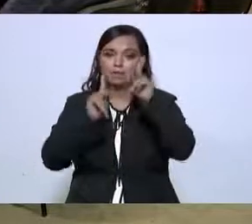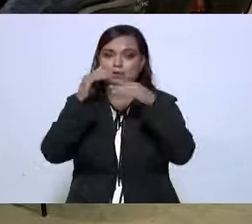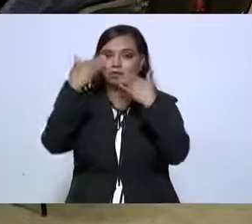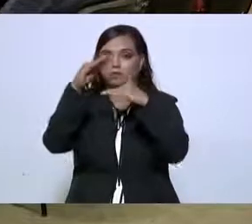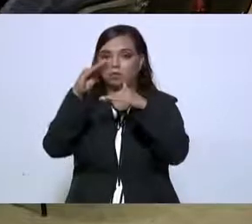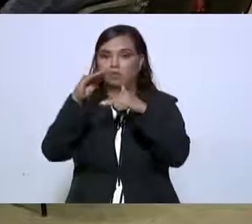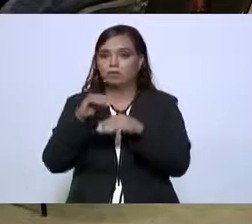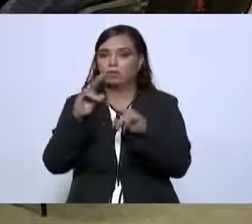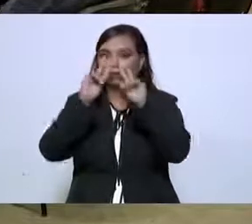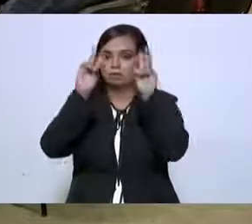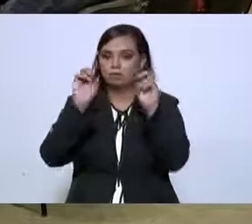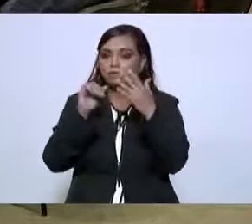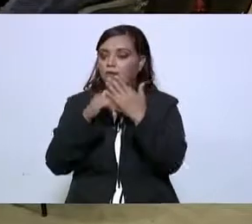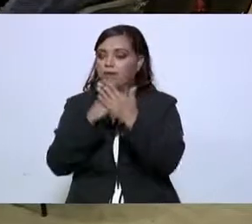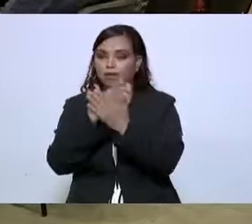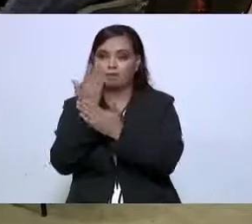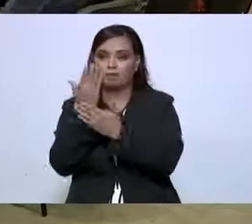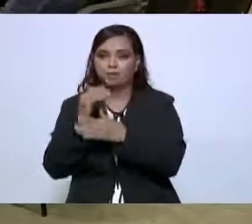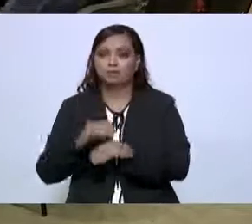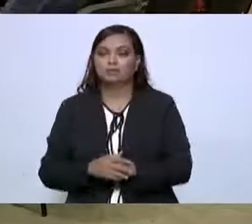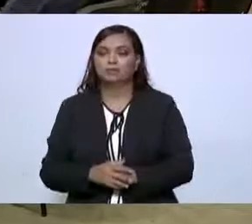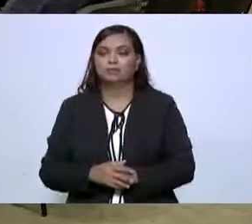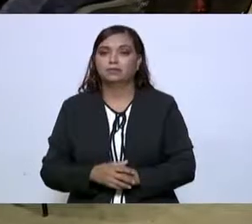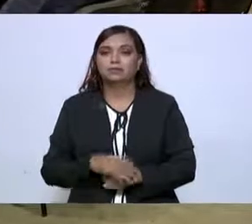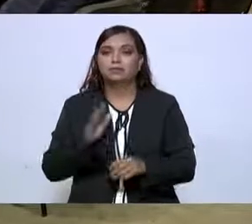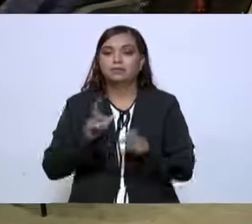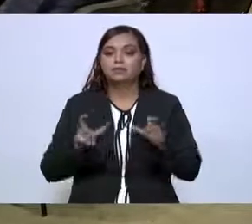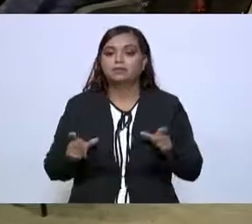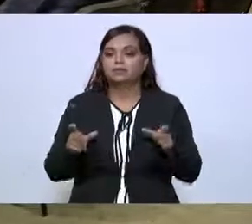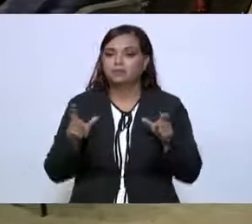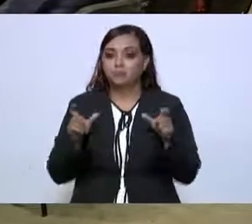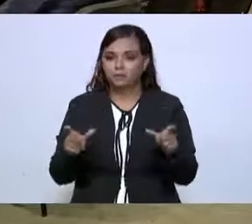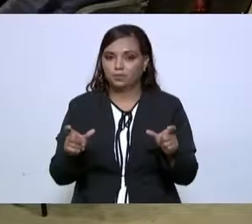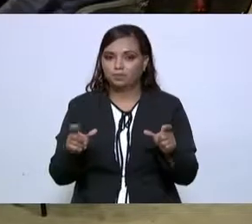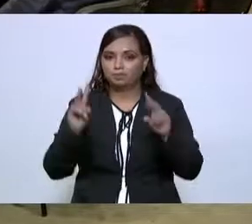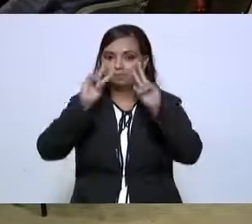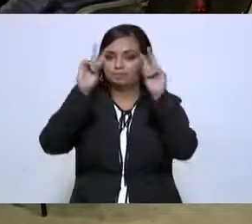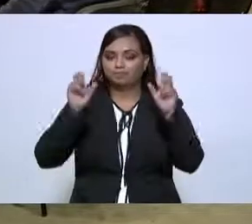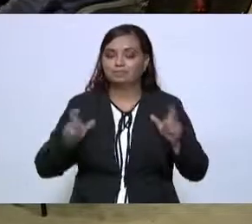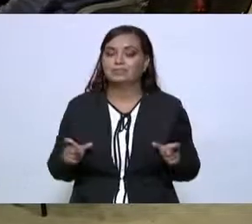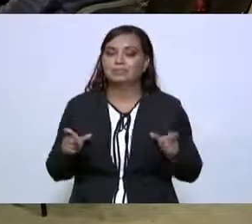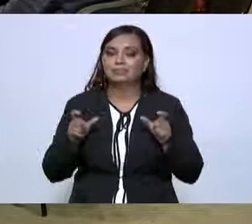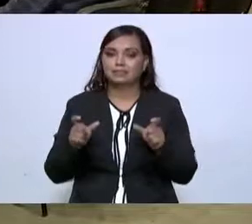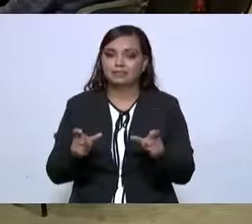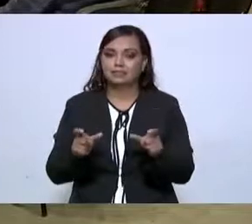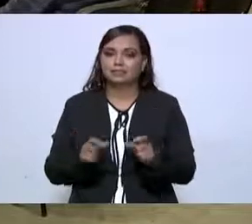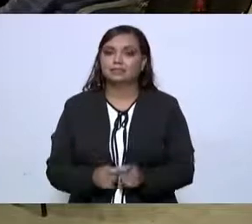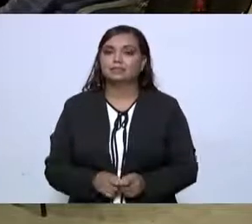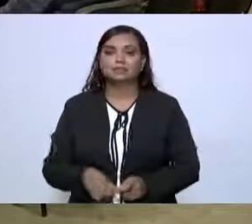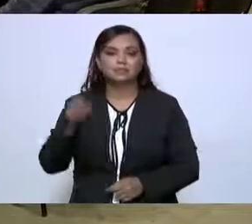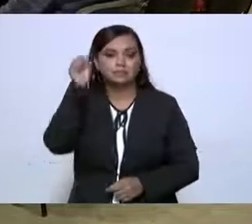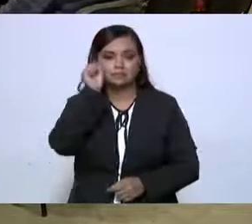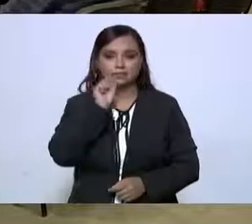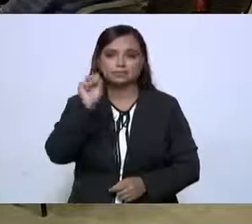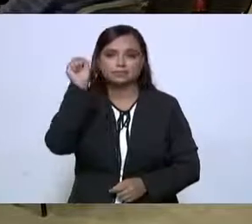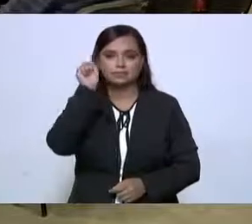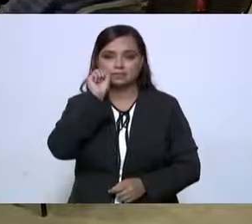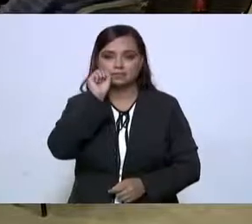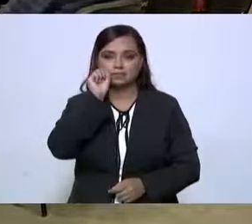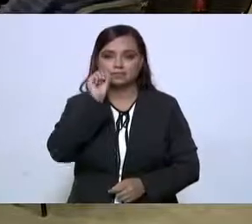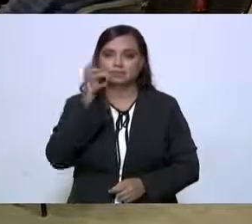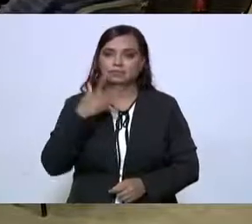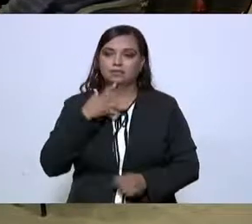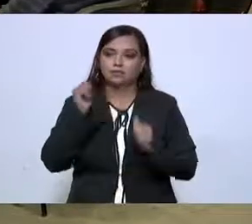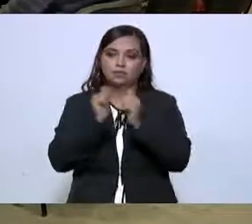eso temprano, la seguridad. Y siempre van a